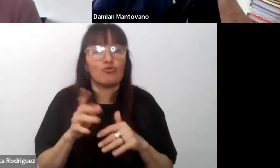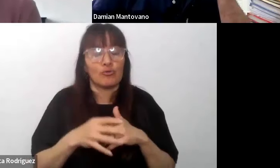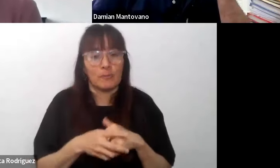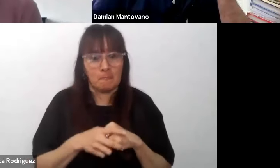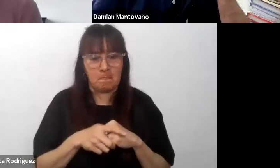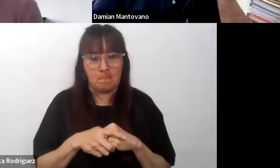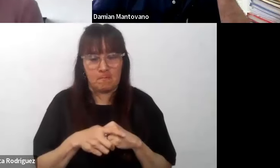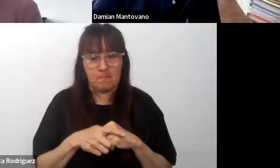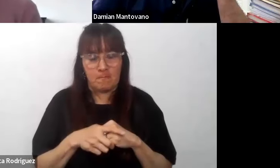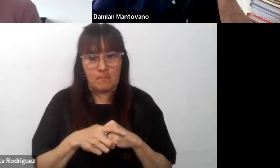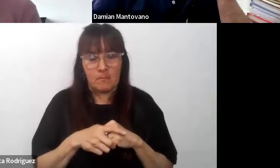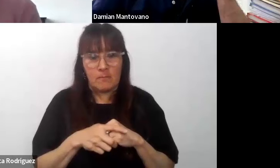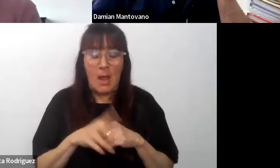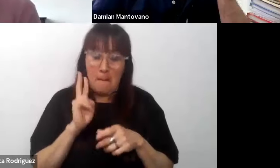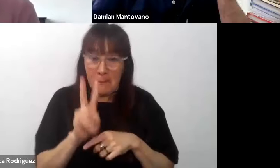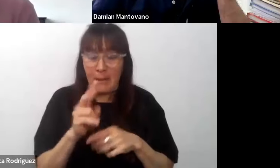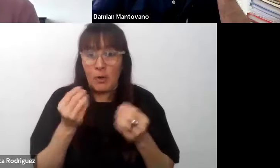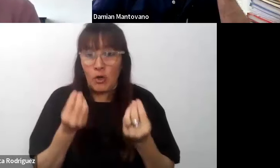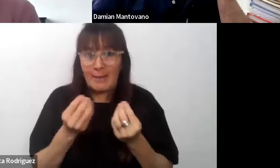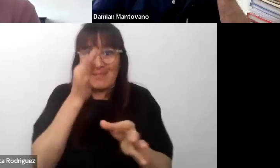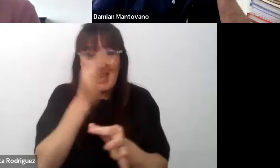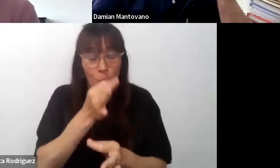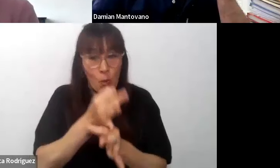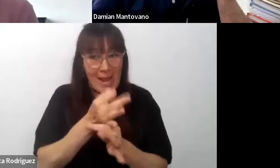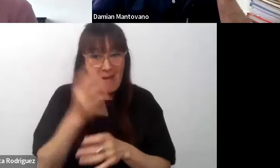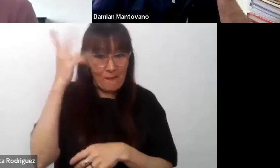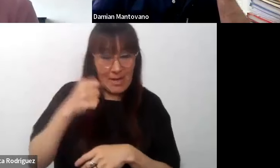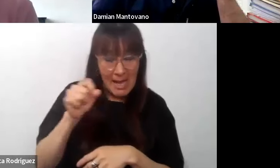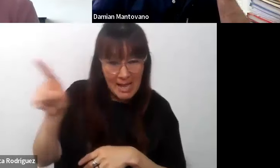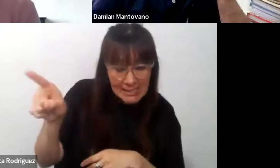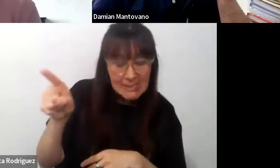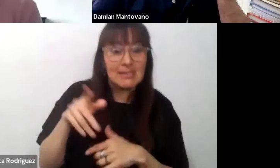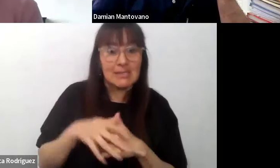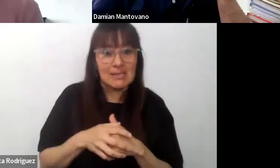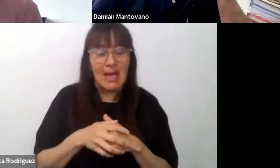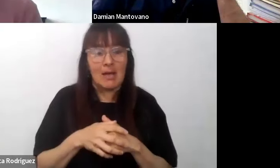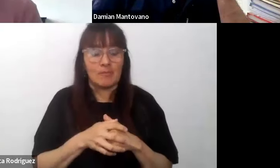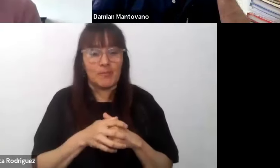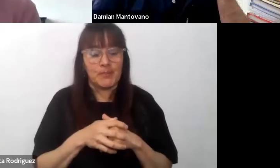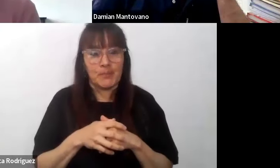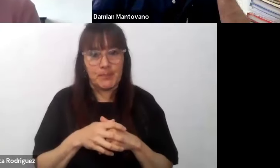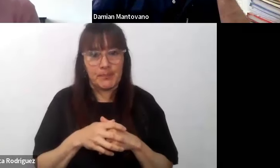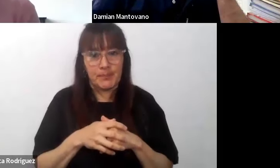lo que podemos ver es que nuestra escuela en Francia no ha logrado